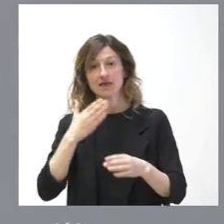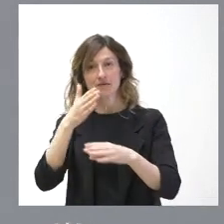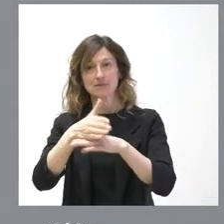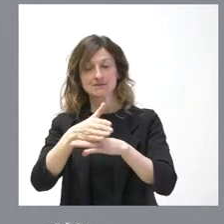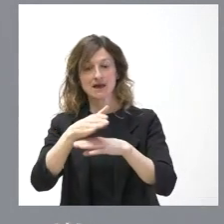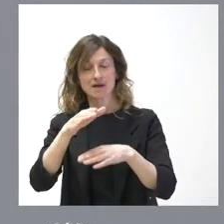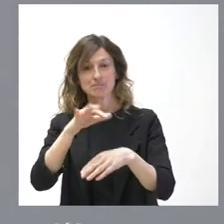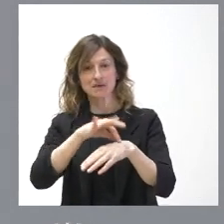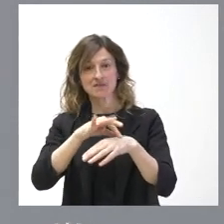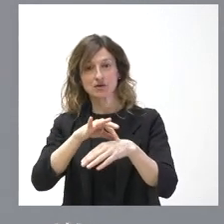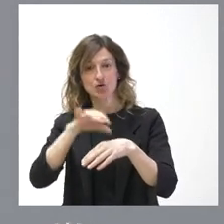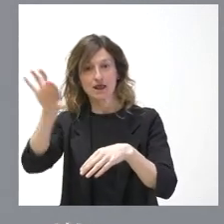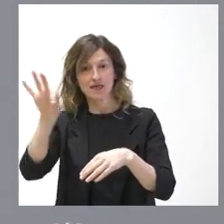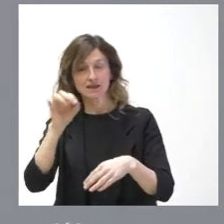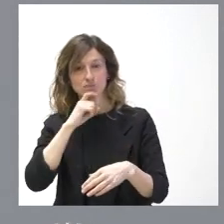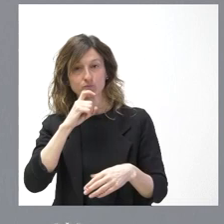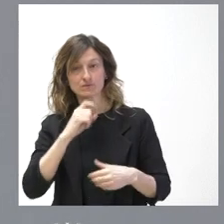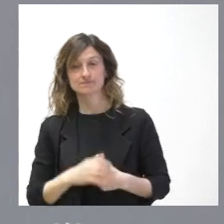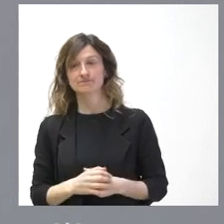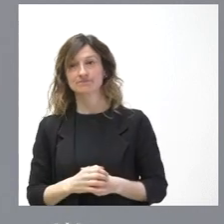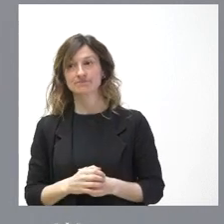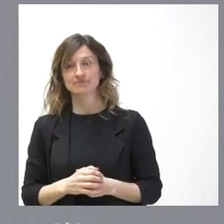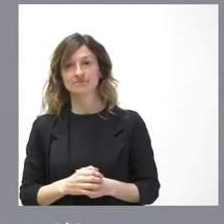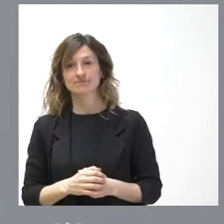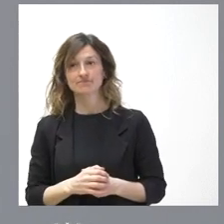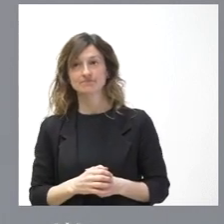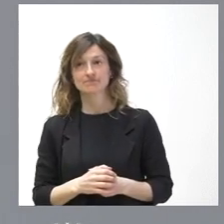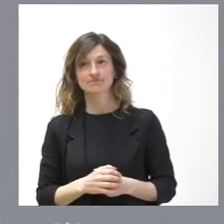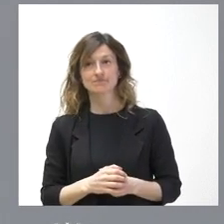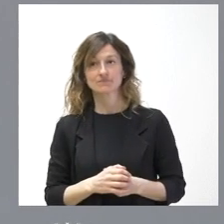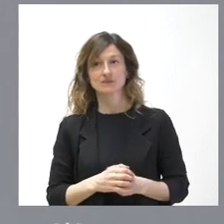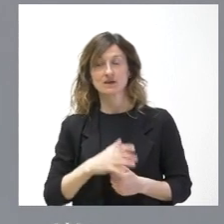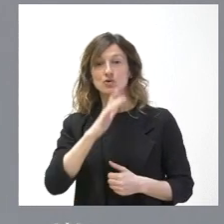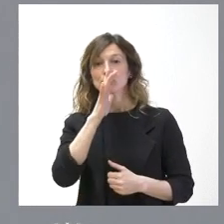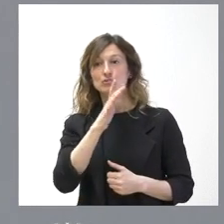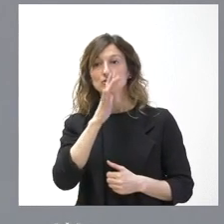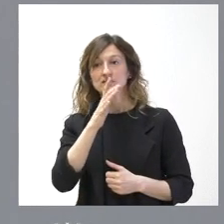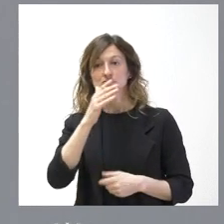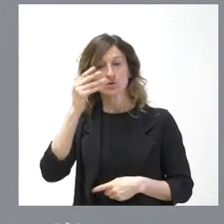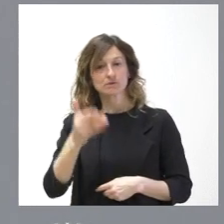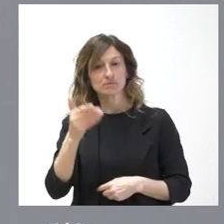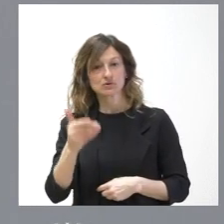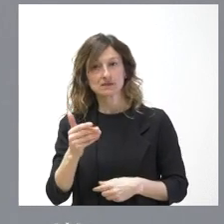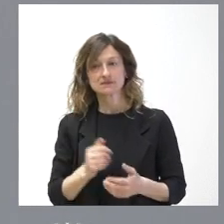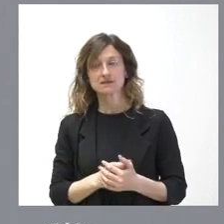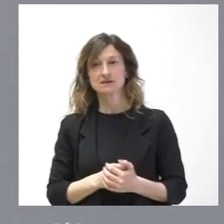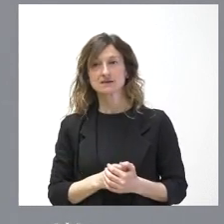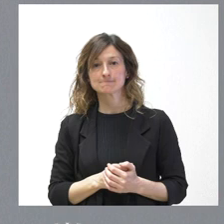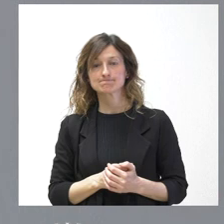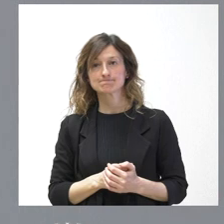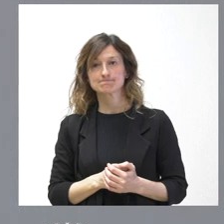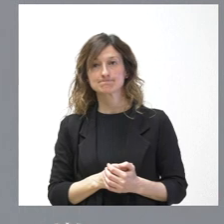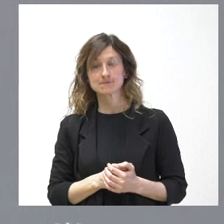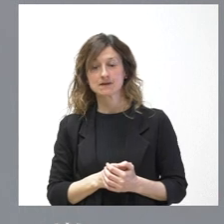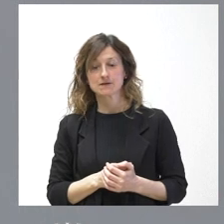elegidas por parte de estos profesionales para desempeñar estas tareas. Por eso es tan importante que se garantizara a través del